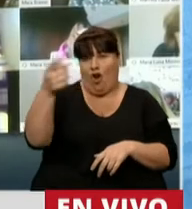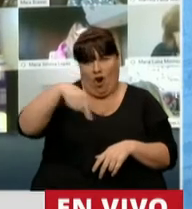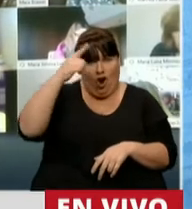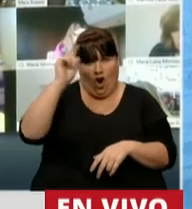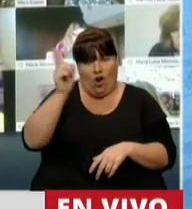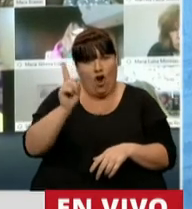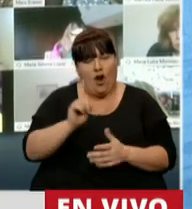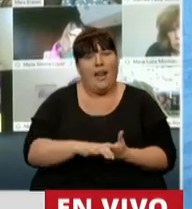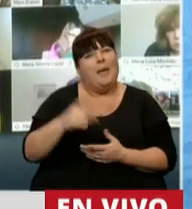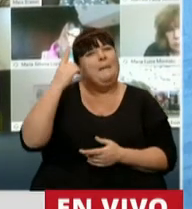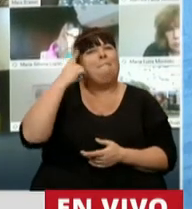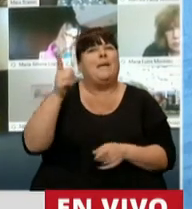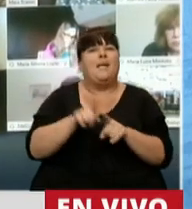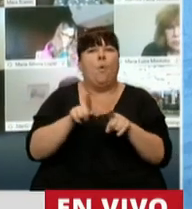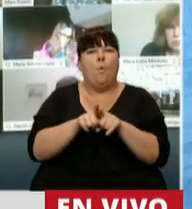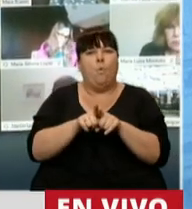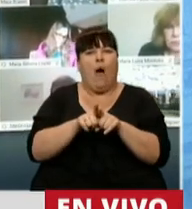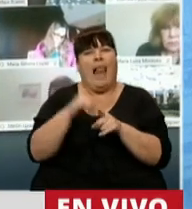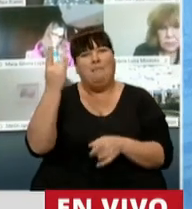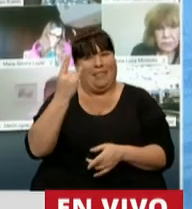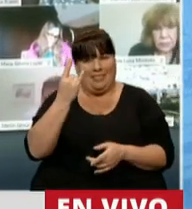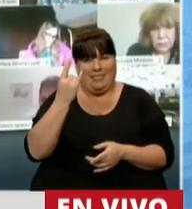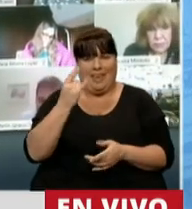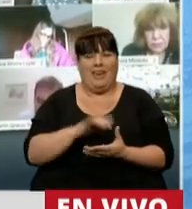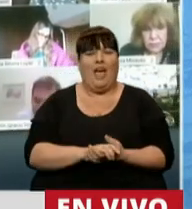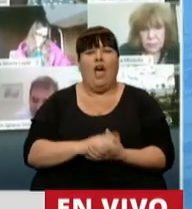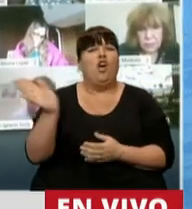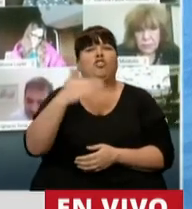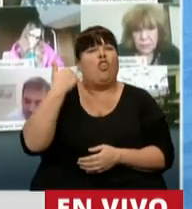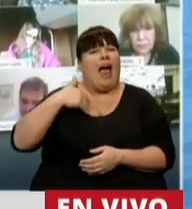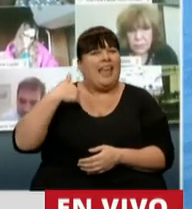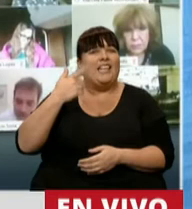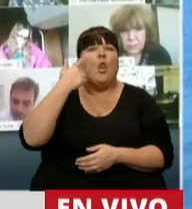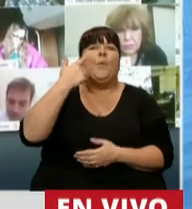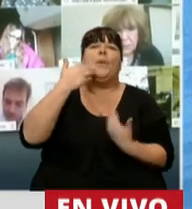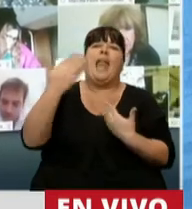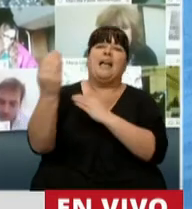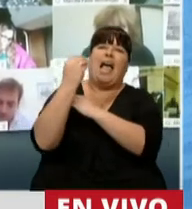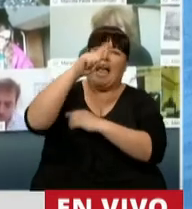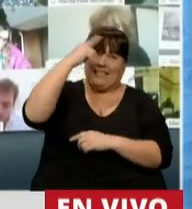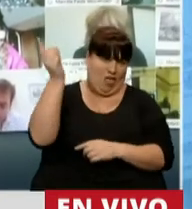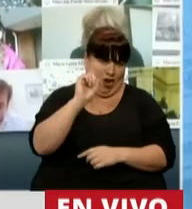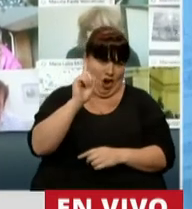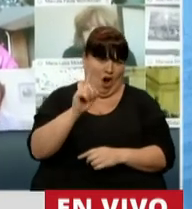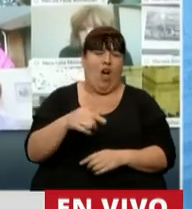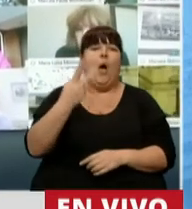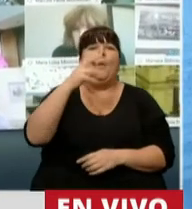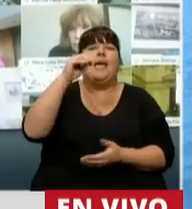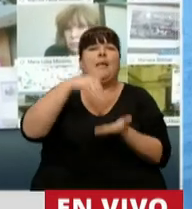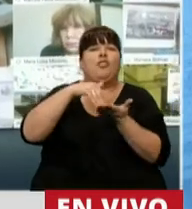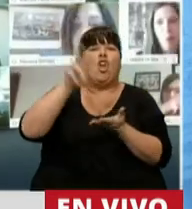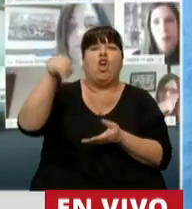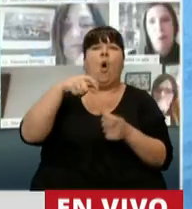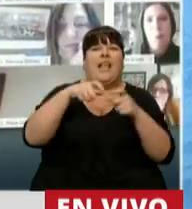crean, y les parezca esto realmente una ficción, no todos los argentinos viven del Estado. Para que 20 millones cobren sus